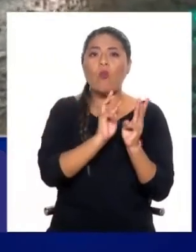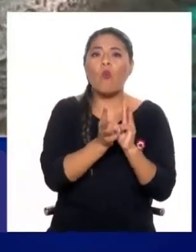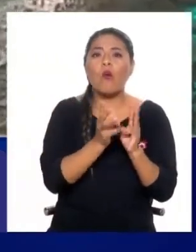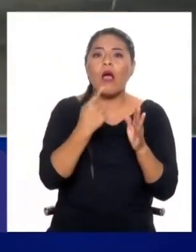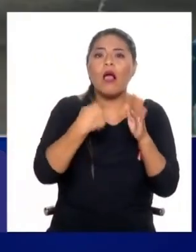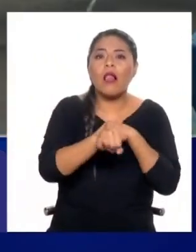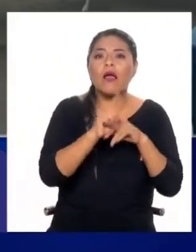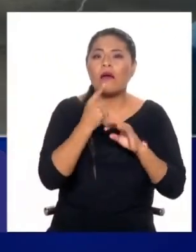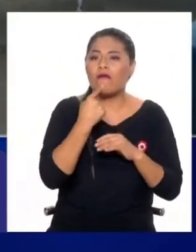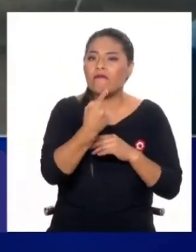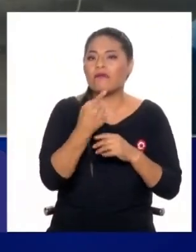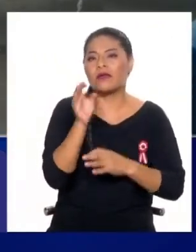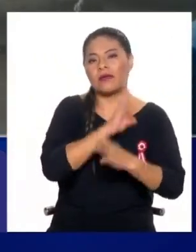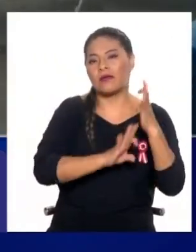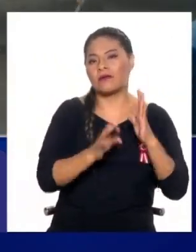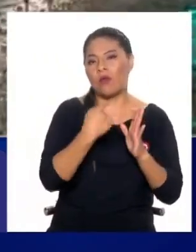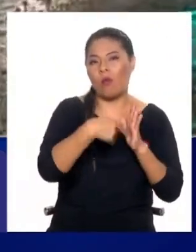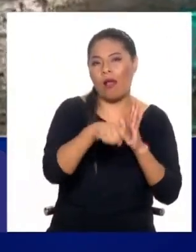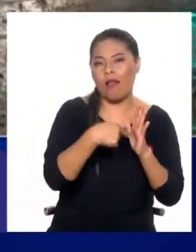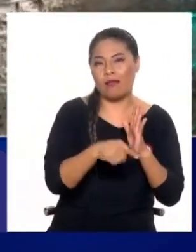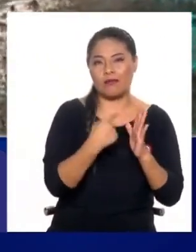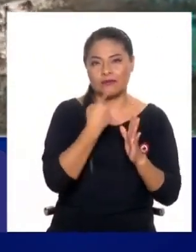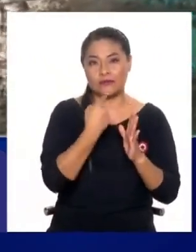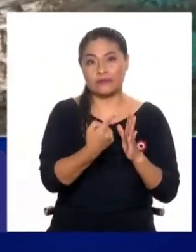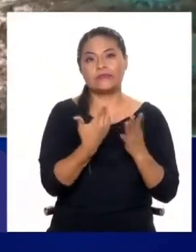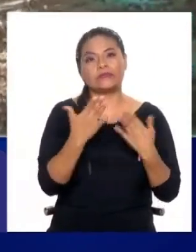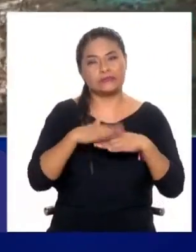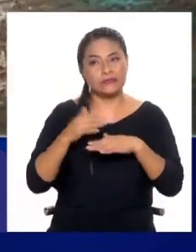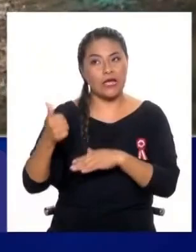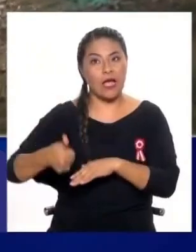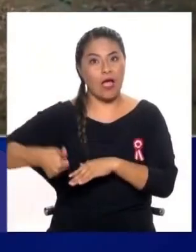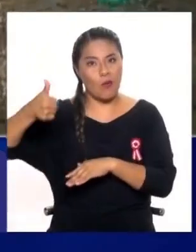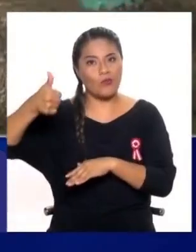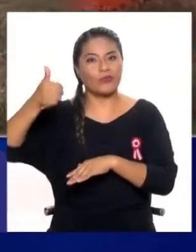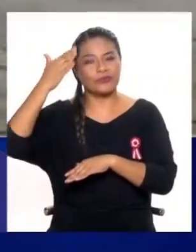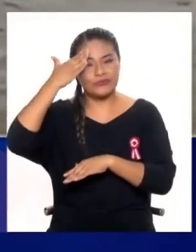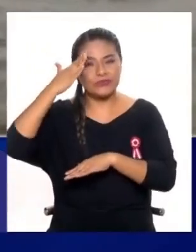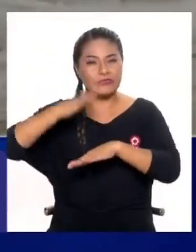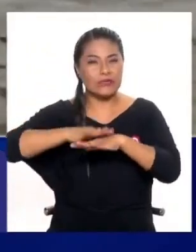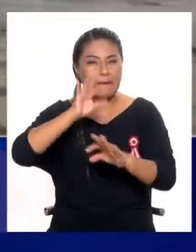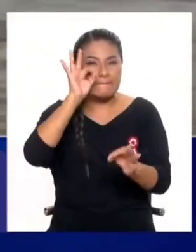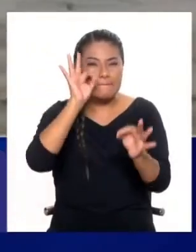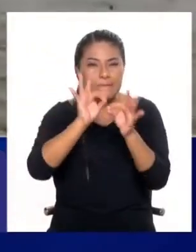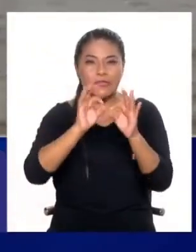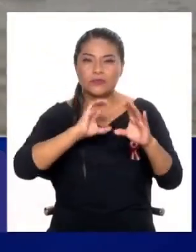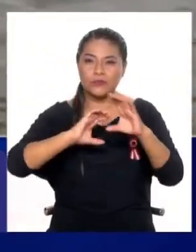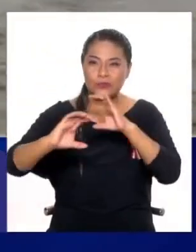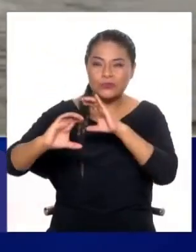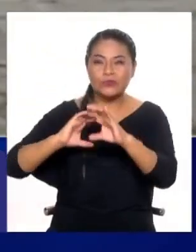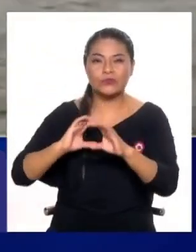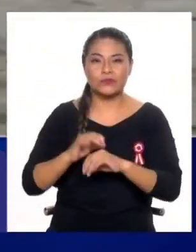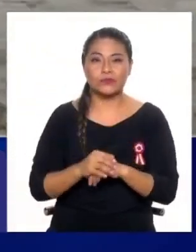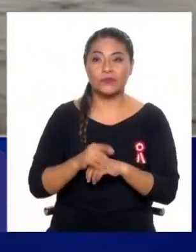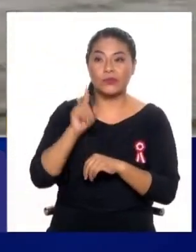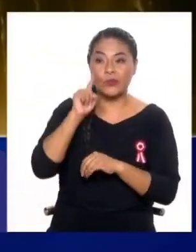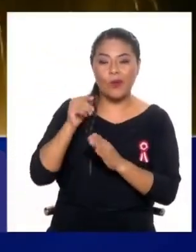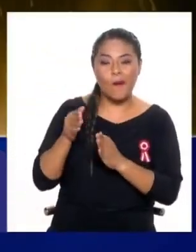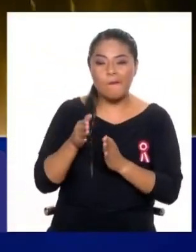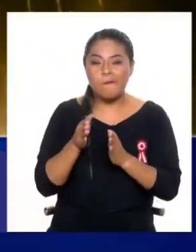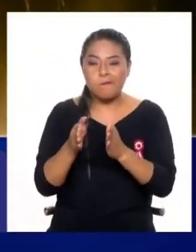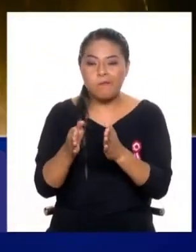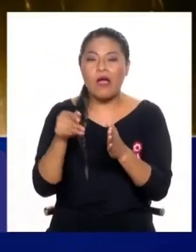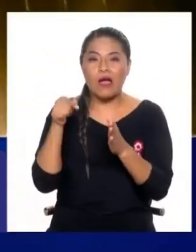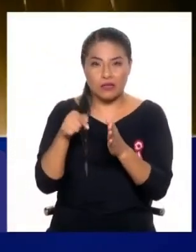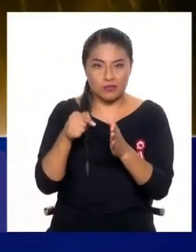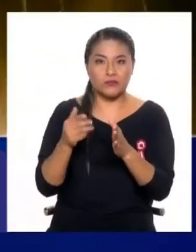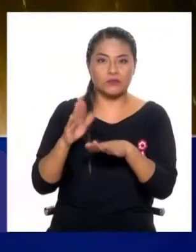información falsa. Entonces ahí también la autoridad tiene que ser bastante precisa en la comunicación. Entonces un canal de comunicación